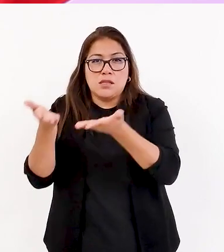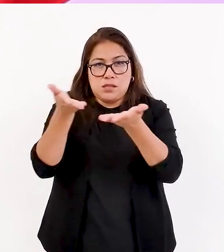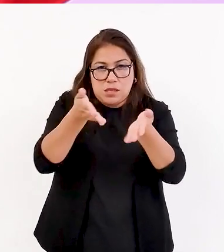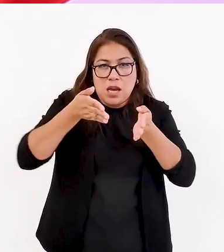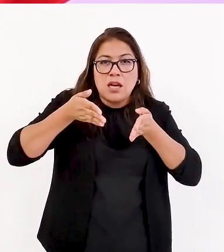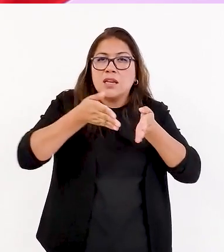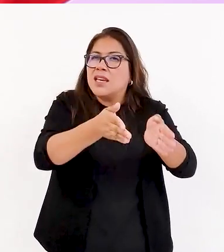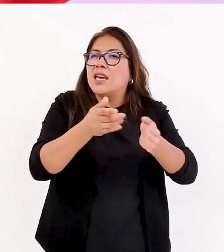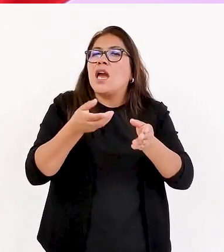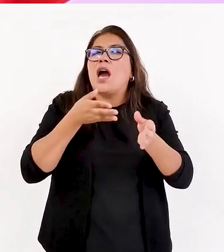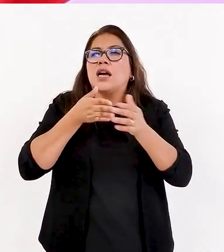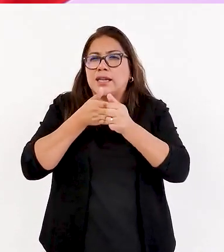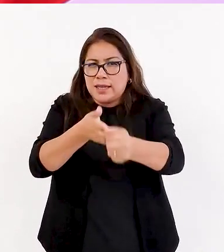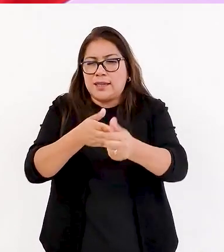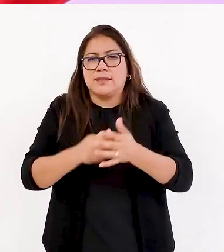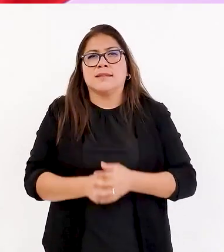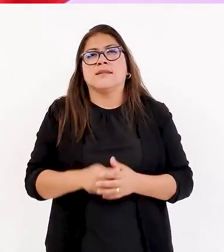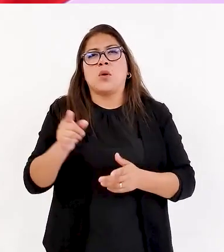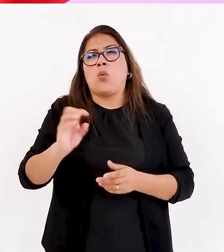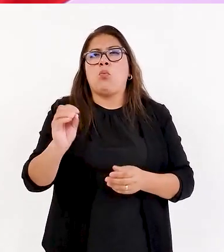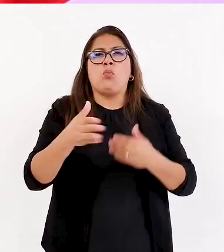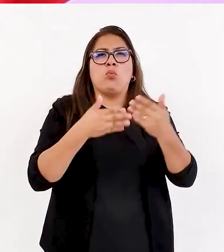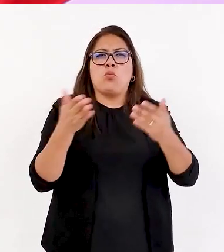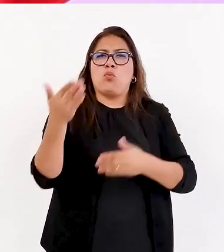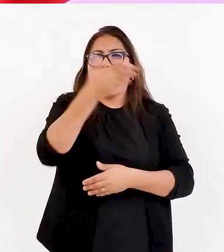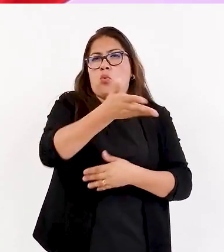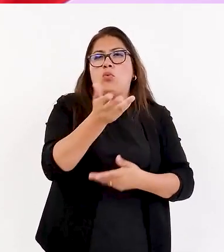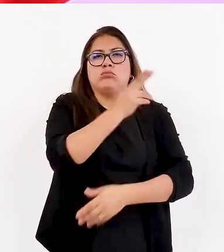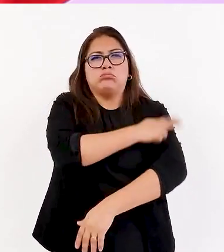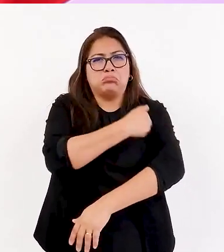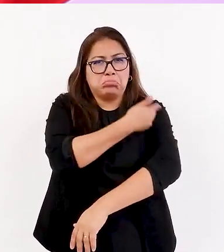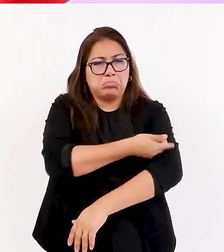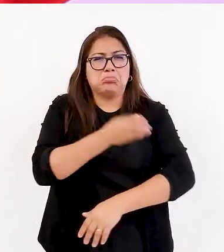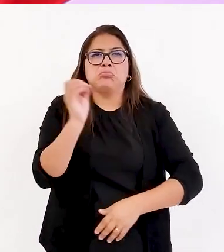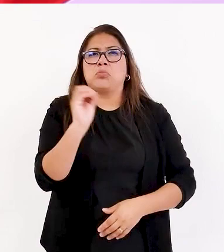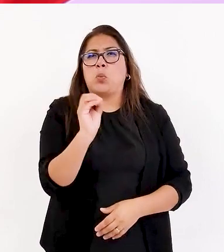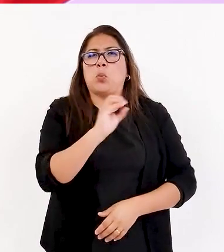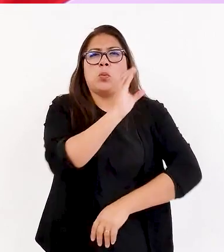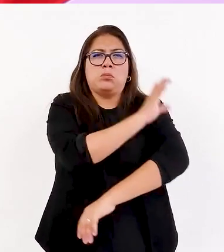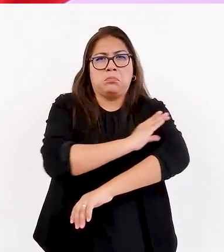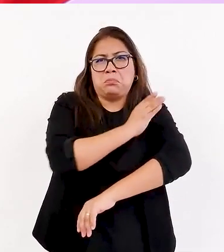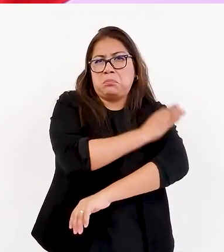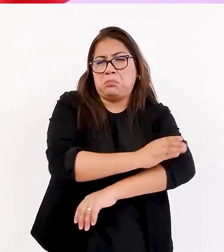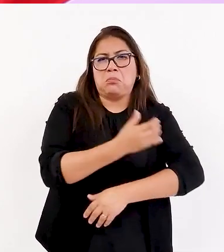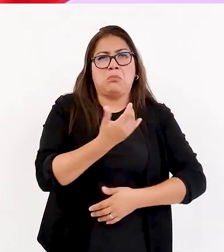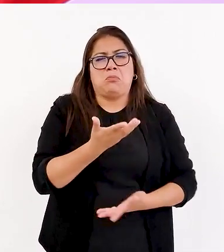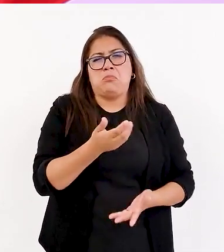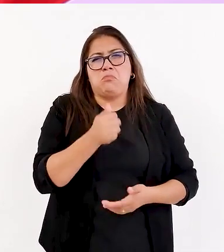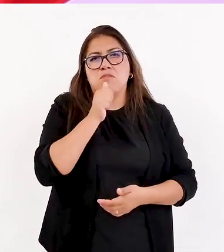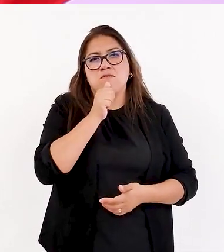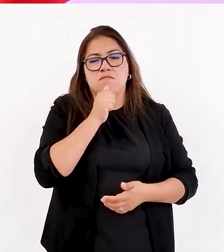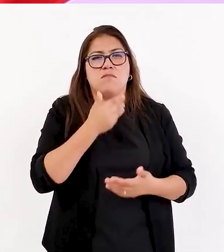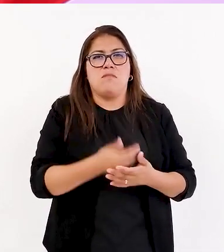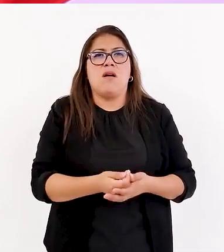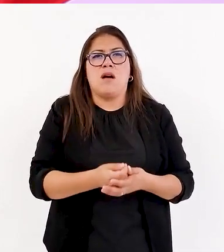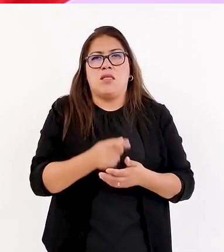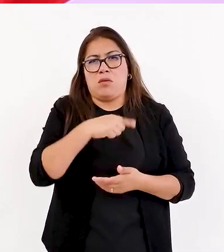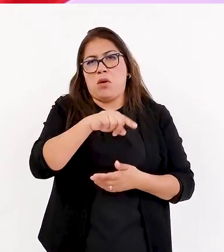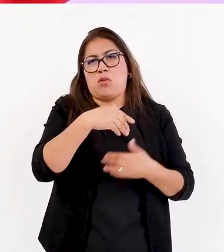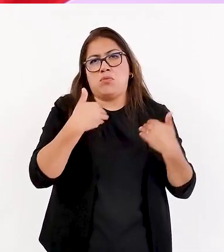ya sean hospitales o clínicas, instituciones privadas que también están acreditadas como certificadores, ¿no?